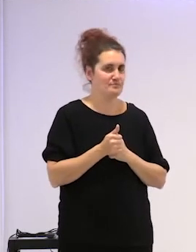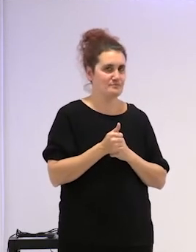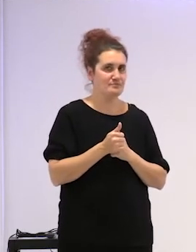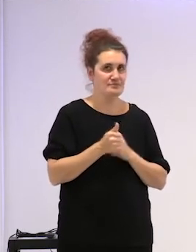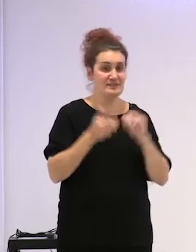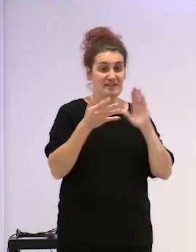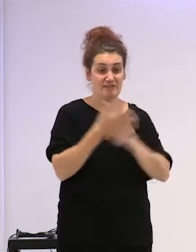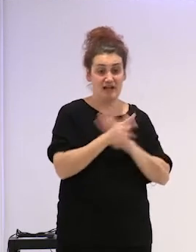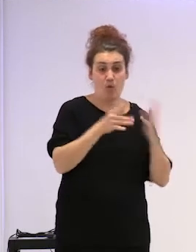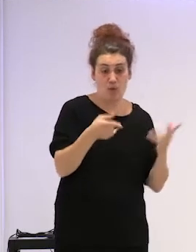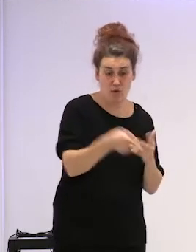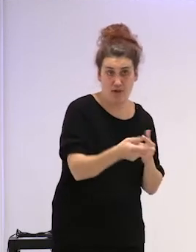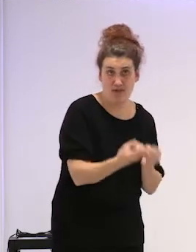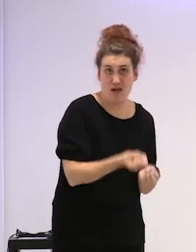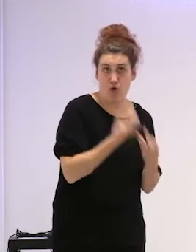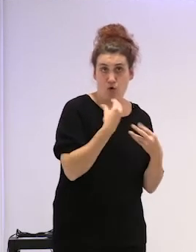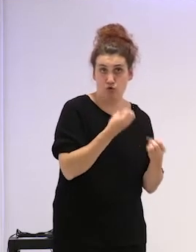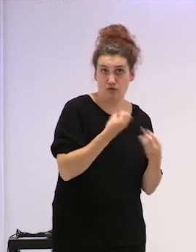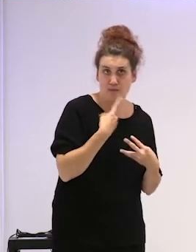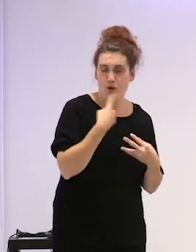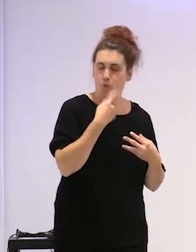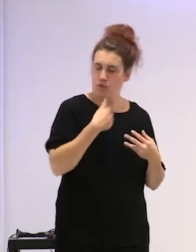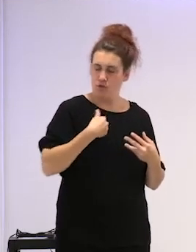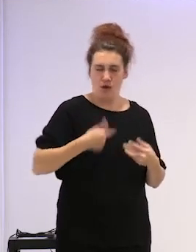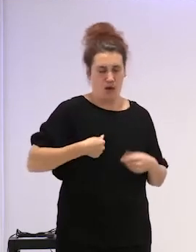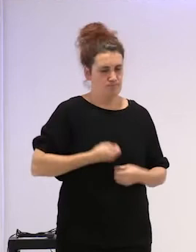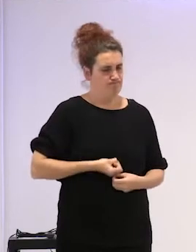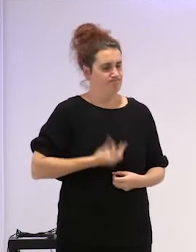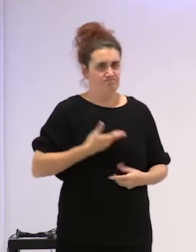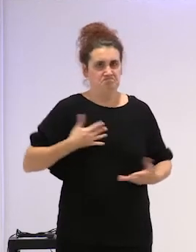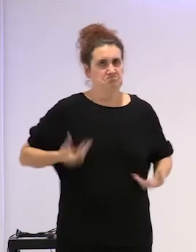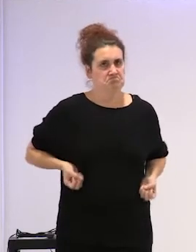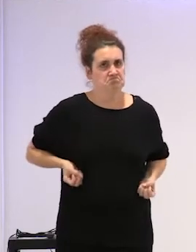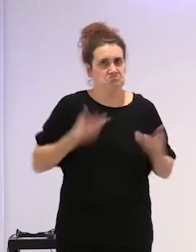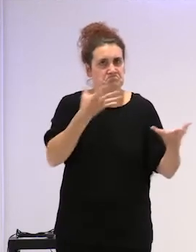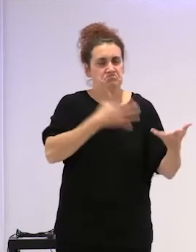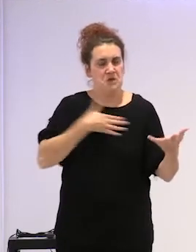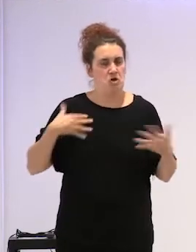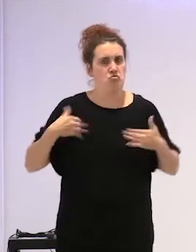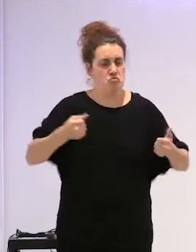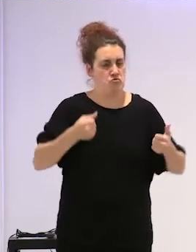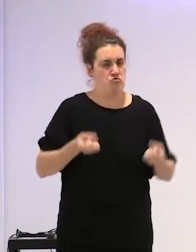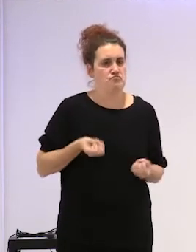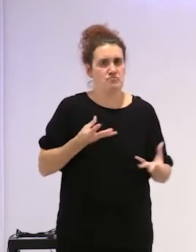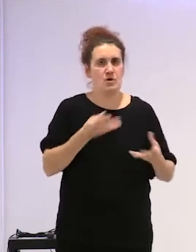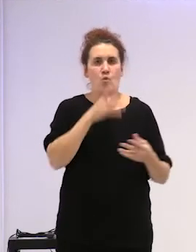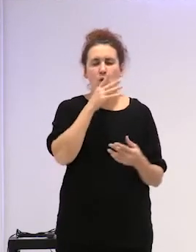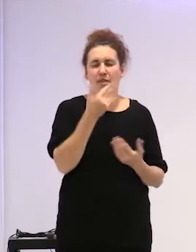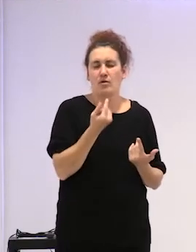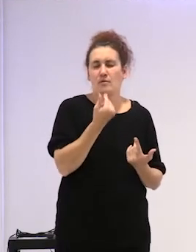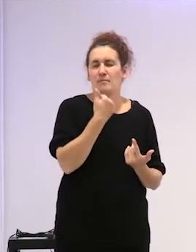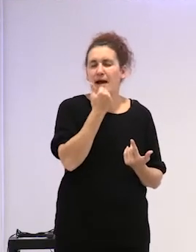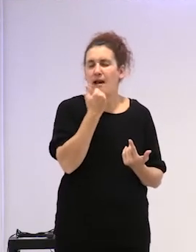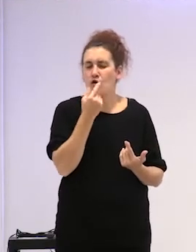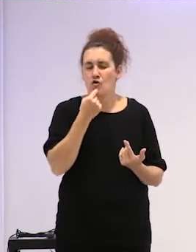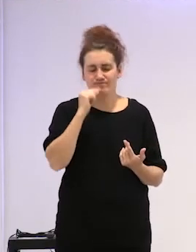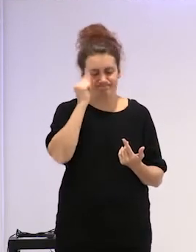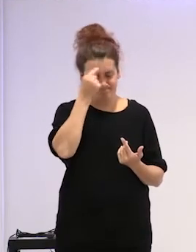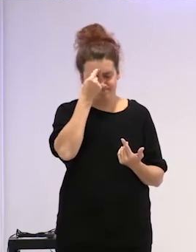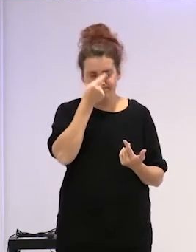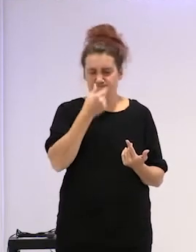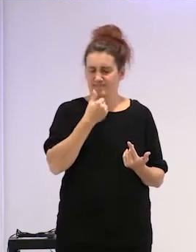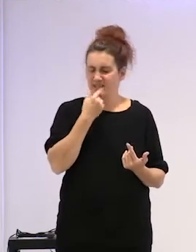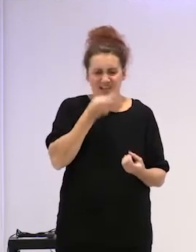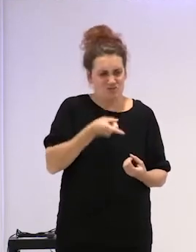cuando ella lo contó, cuando se animó a contarlo porque algo le dijo que eso no estaba bien, entre otras